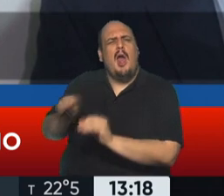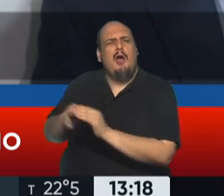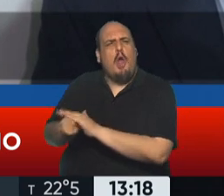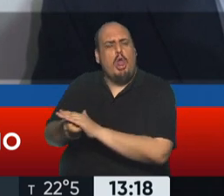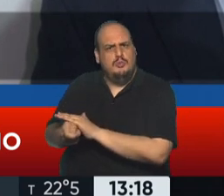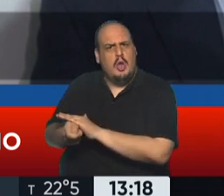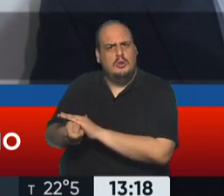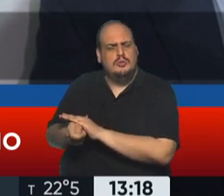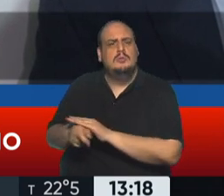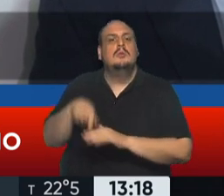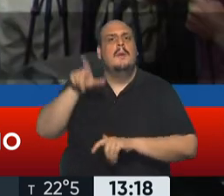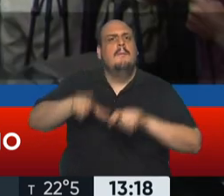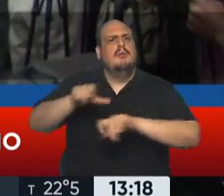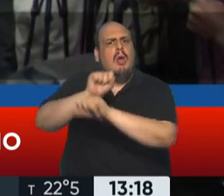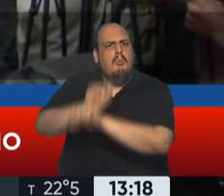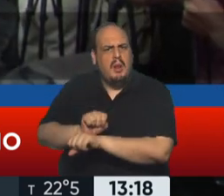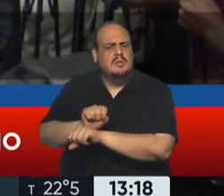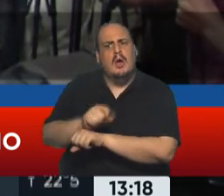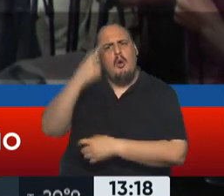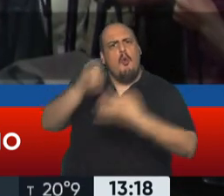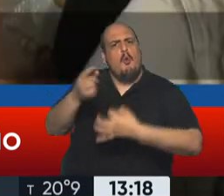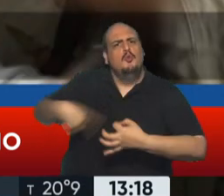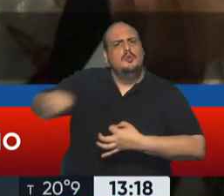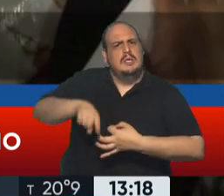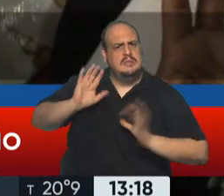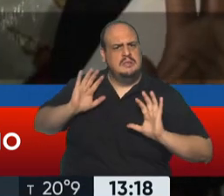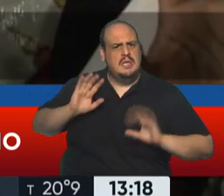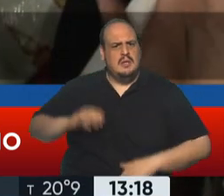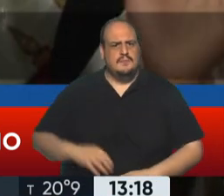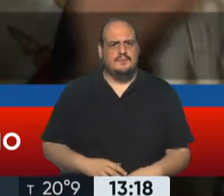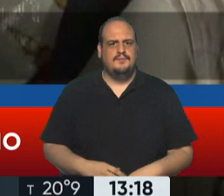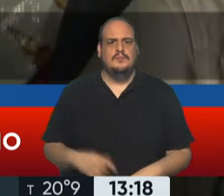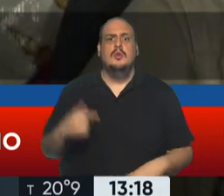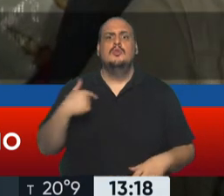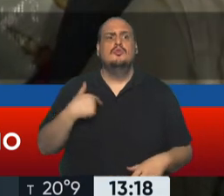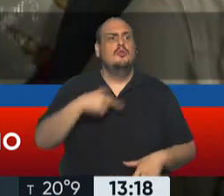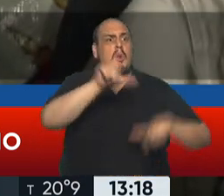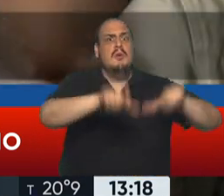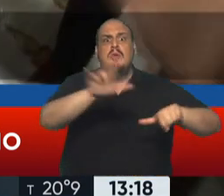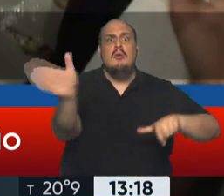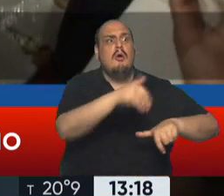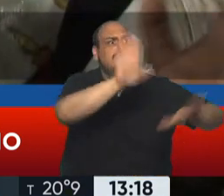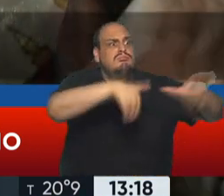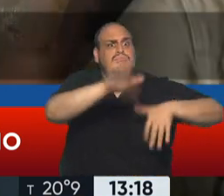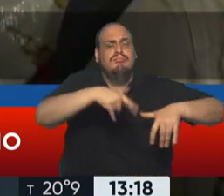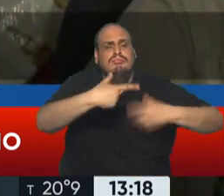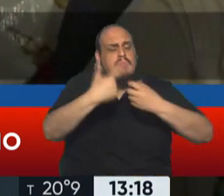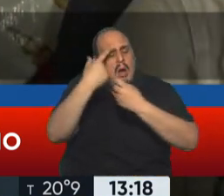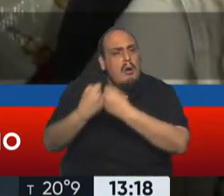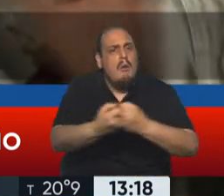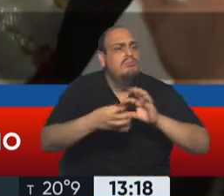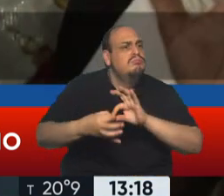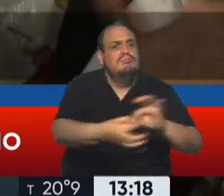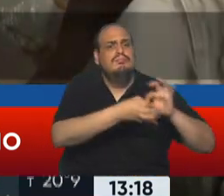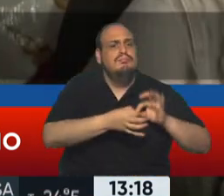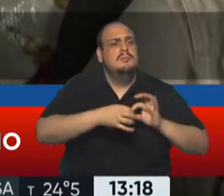Justicia para todos los que están en prisión por todas las razones. Todo el nos hace unidad, nos hace reconciliación nacional,